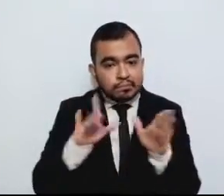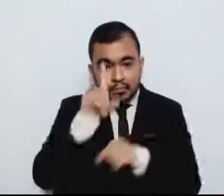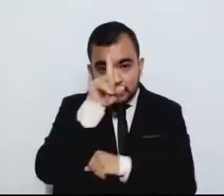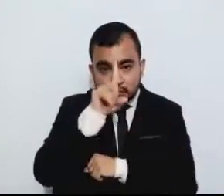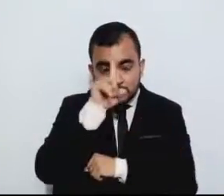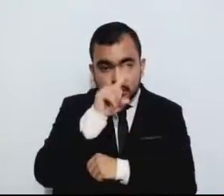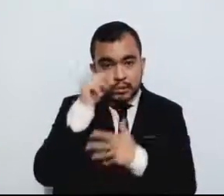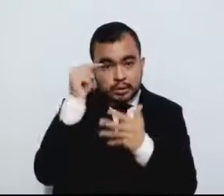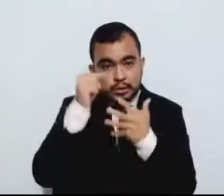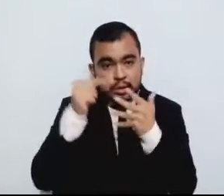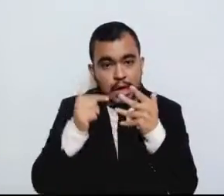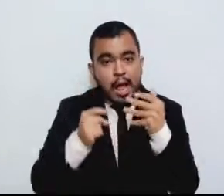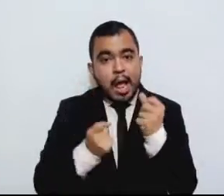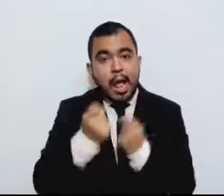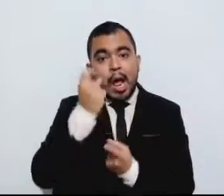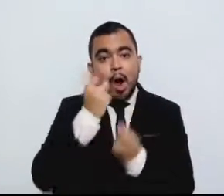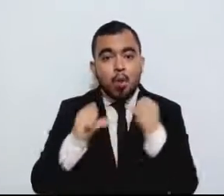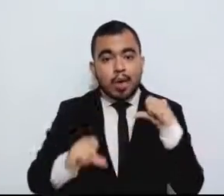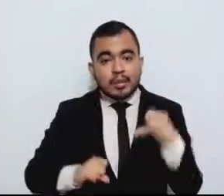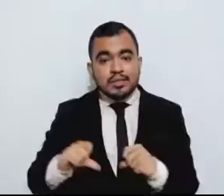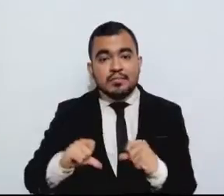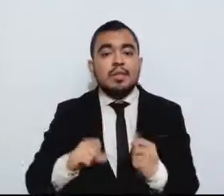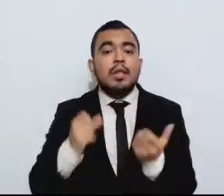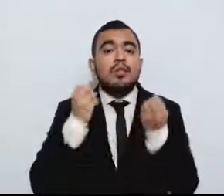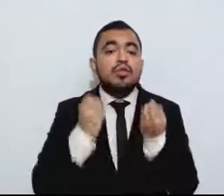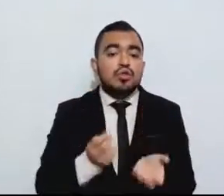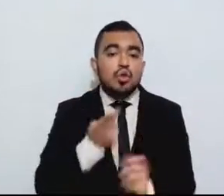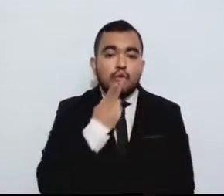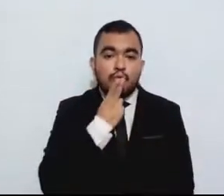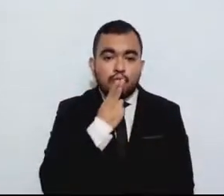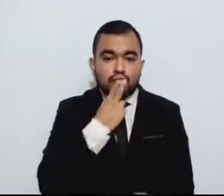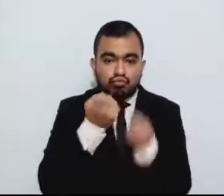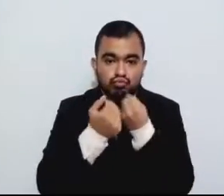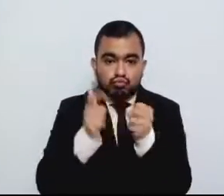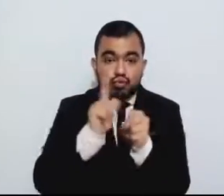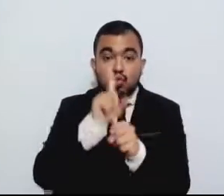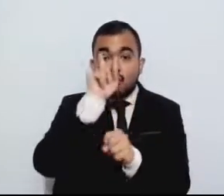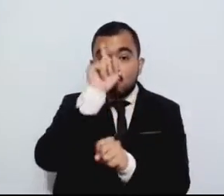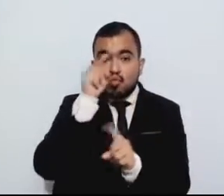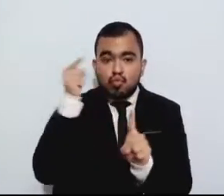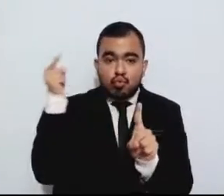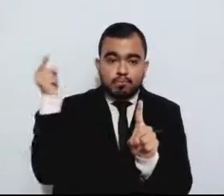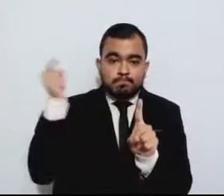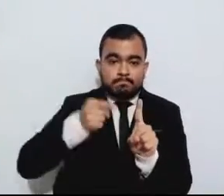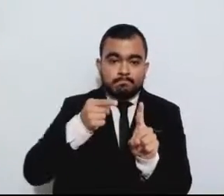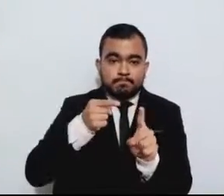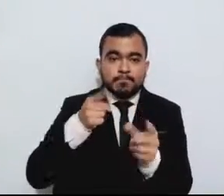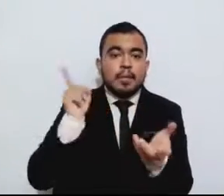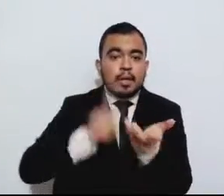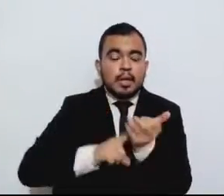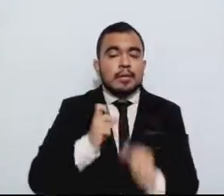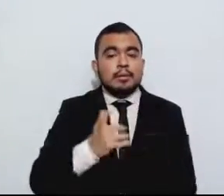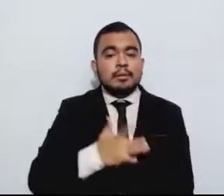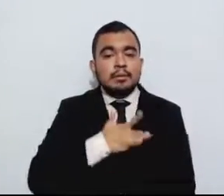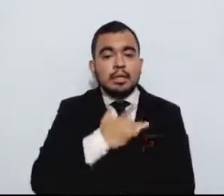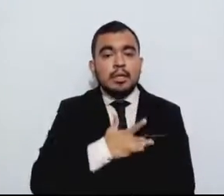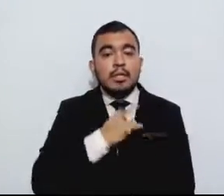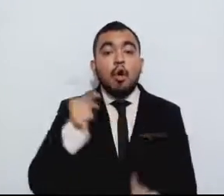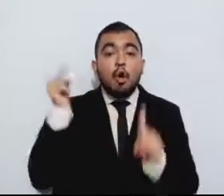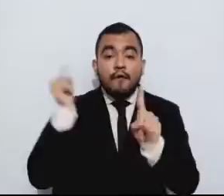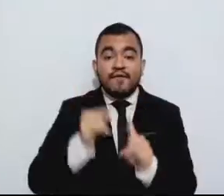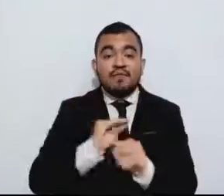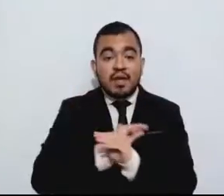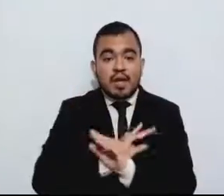actividades o usos sociales con la condición de que la finalidad perseguida con ellos sea objetiva y no